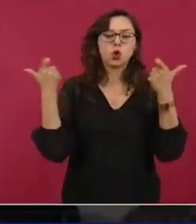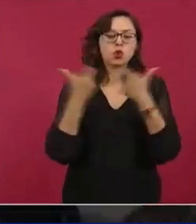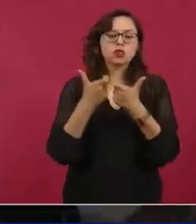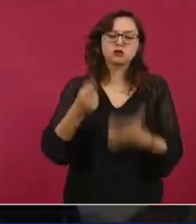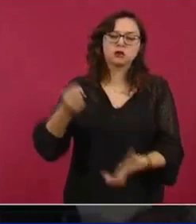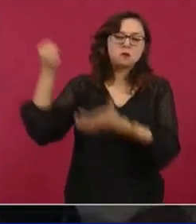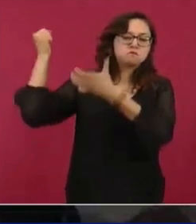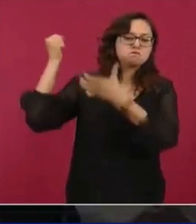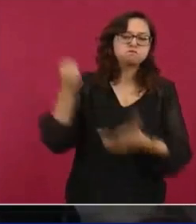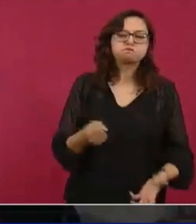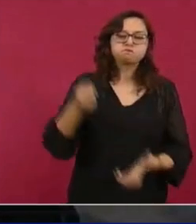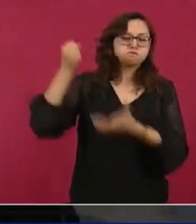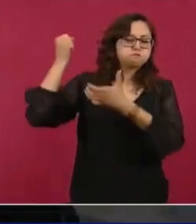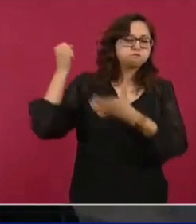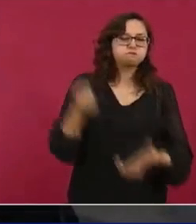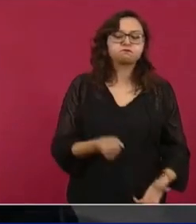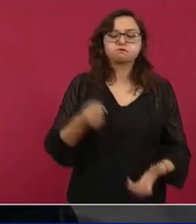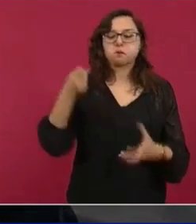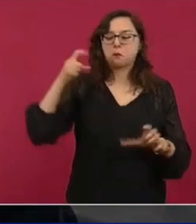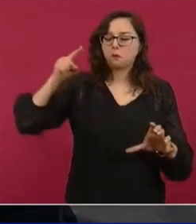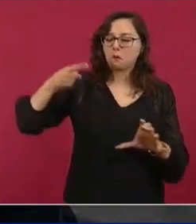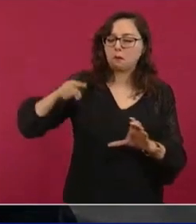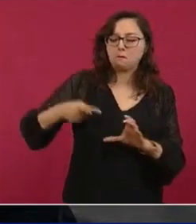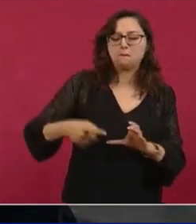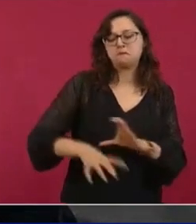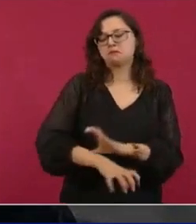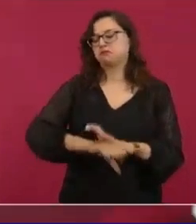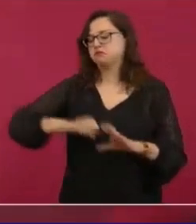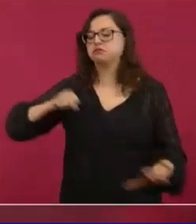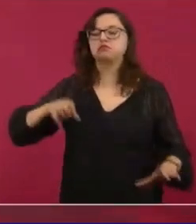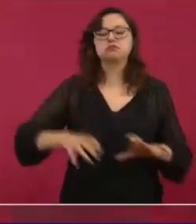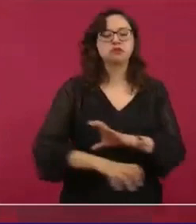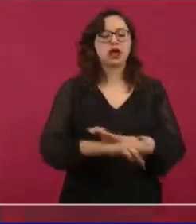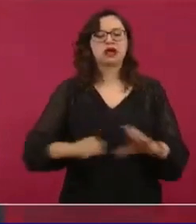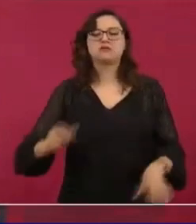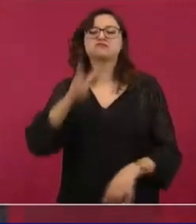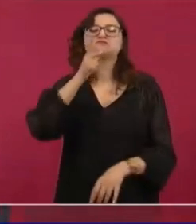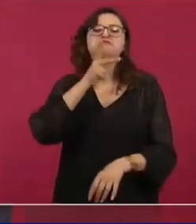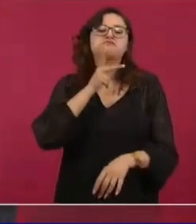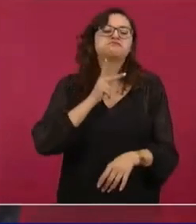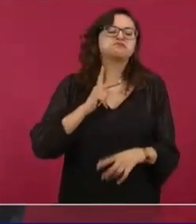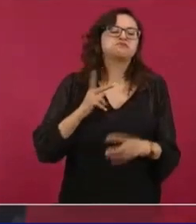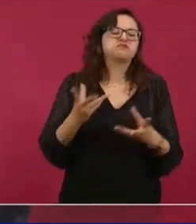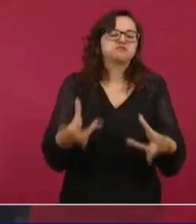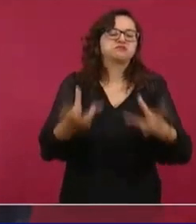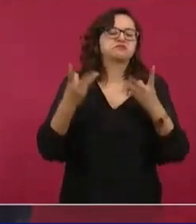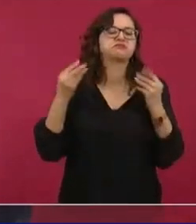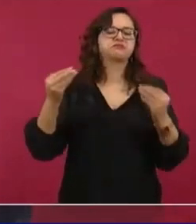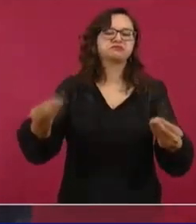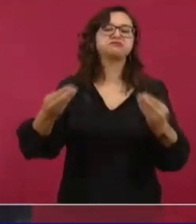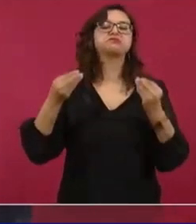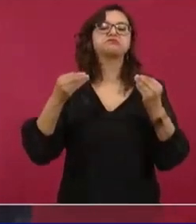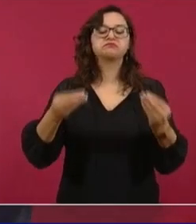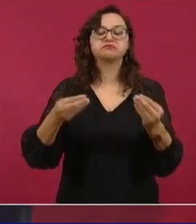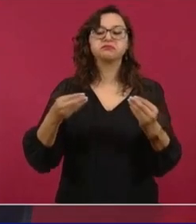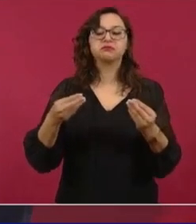íbamos a tener mucho más producción de petróleo. Se dieron los contratos,